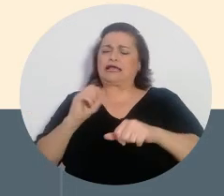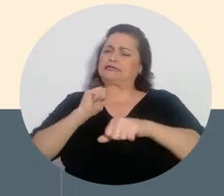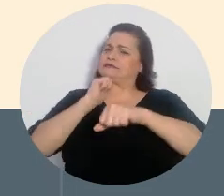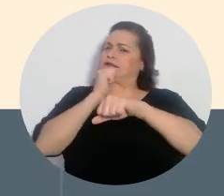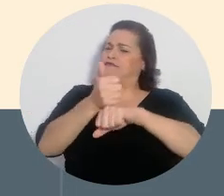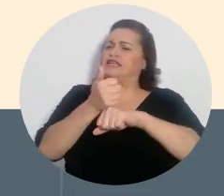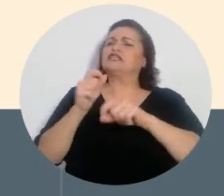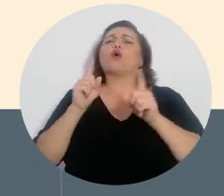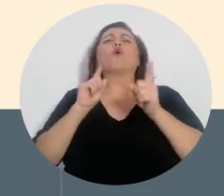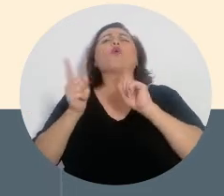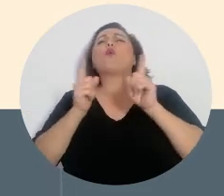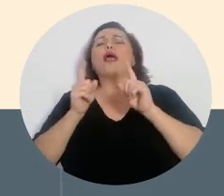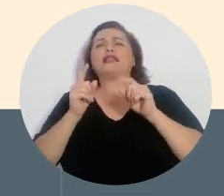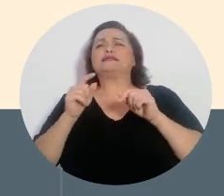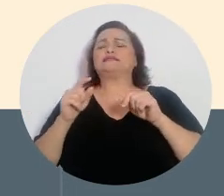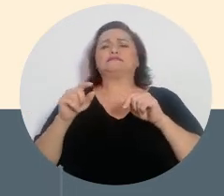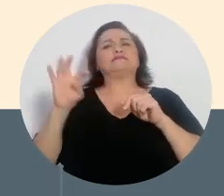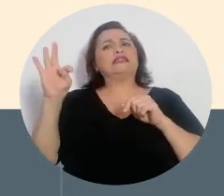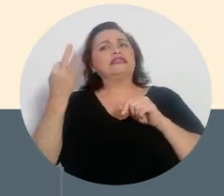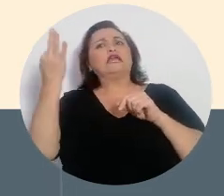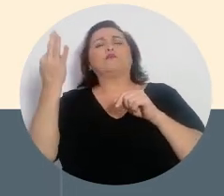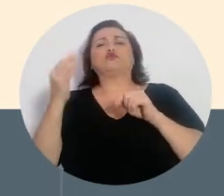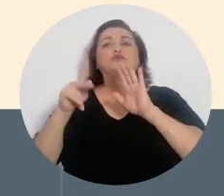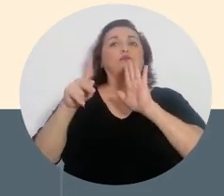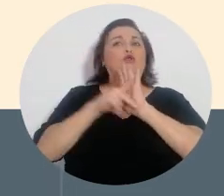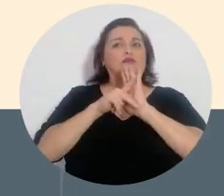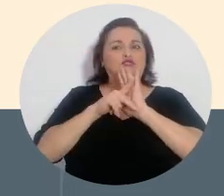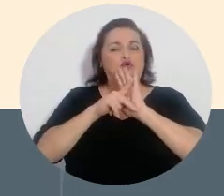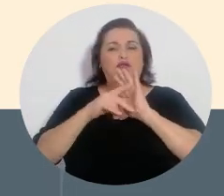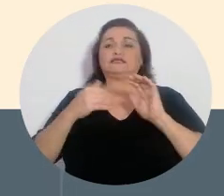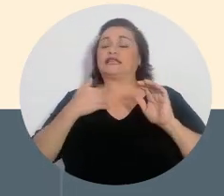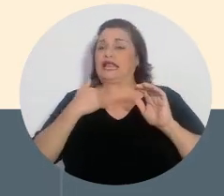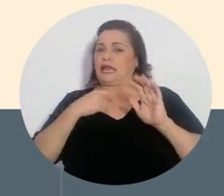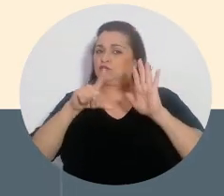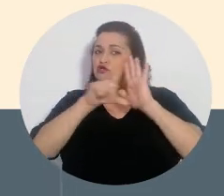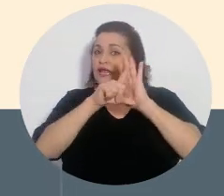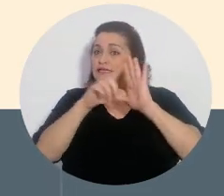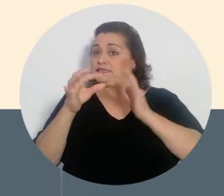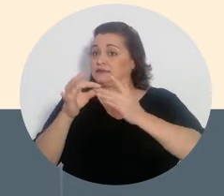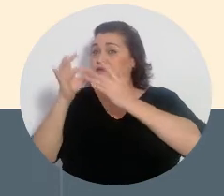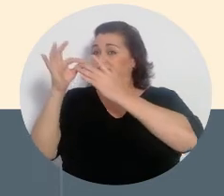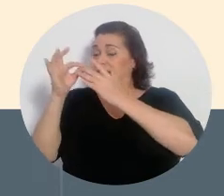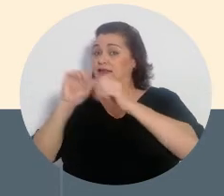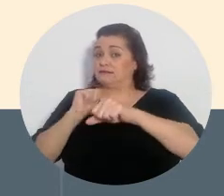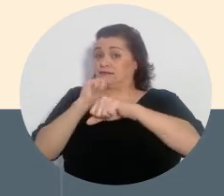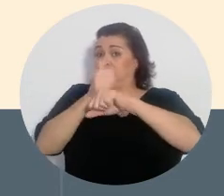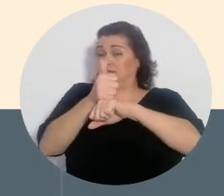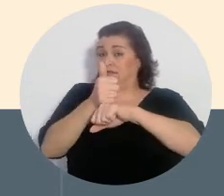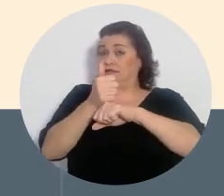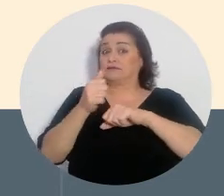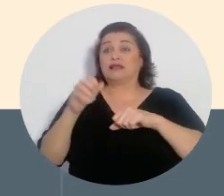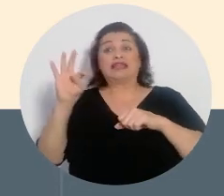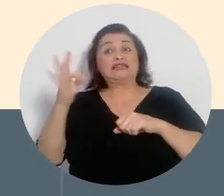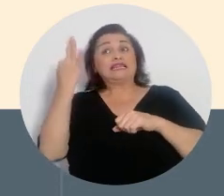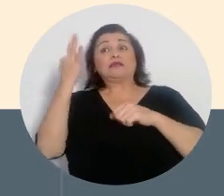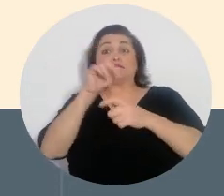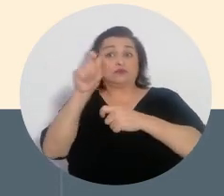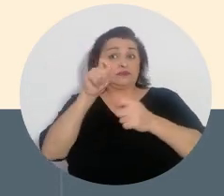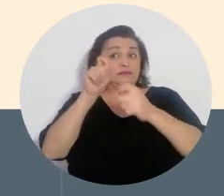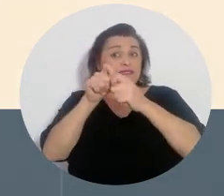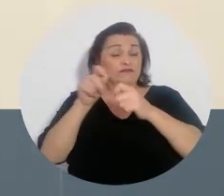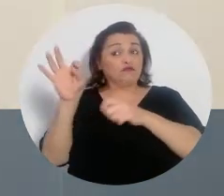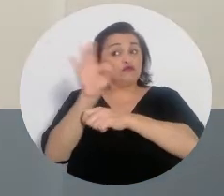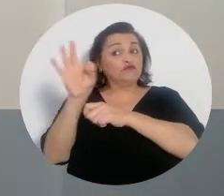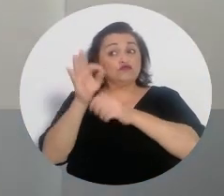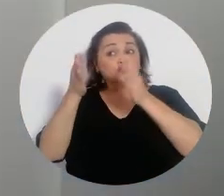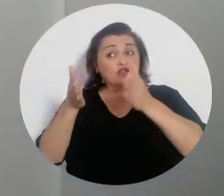puntual cuáles van a ser los tipos de prohibiciones. Y tenemos leyes especiales que establecen que para tipos específicos de